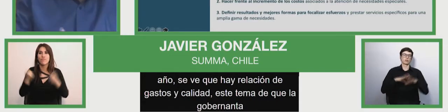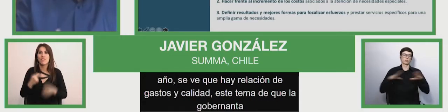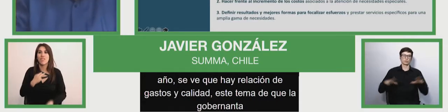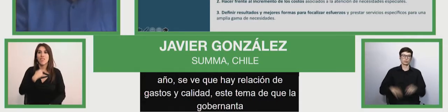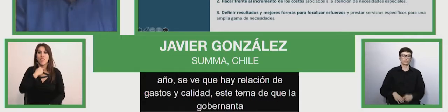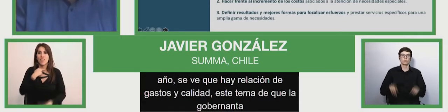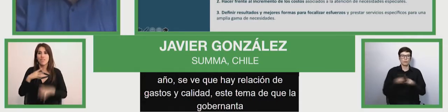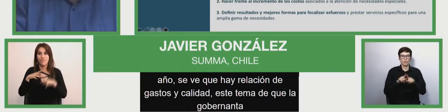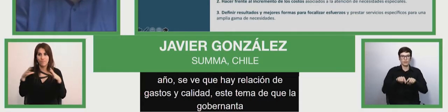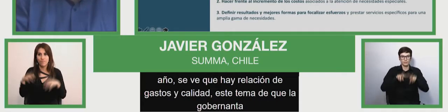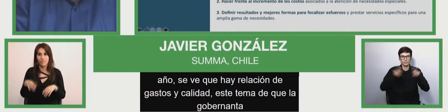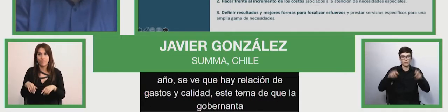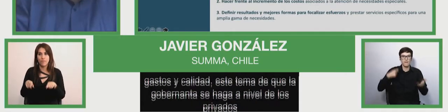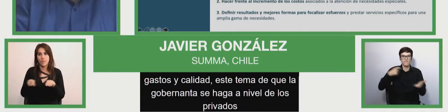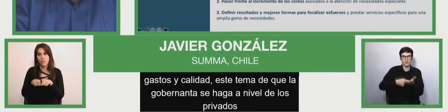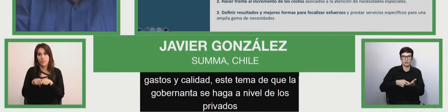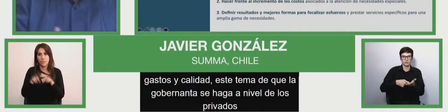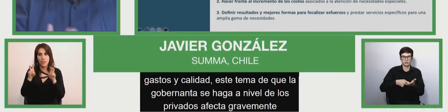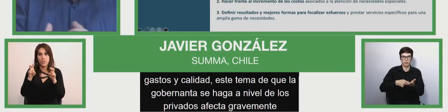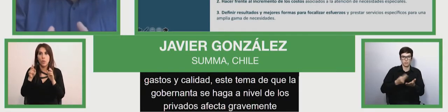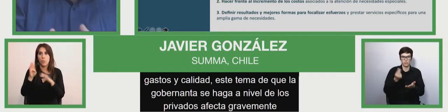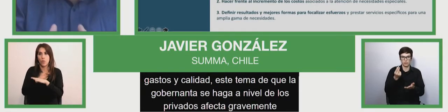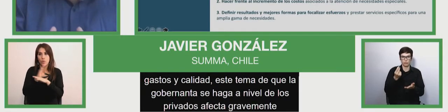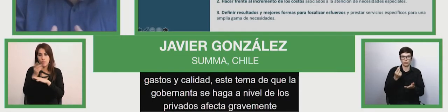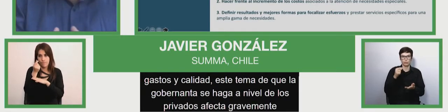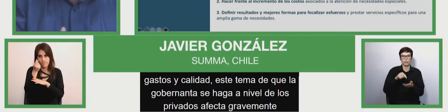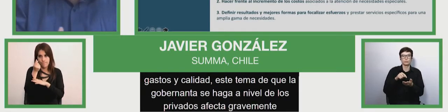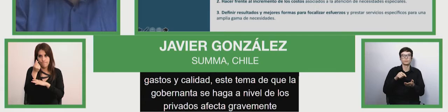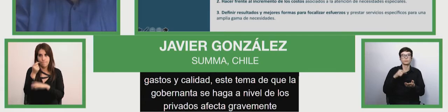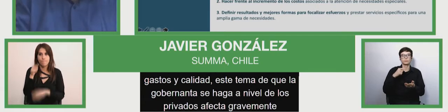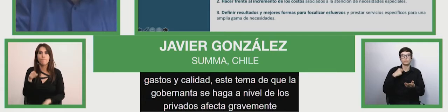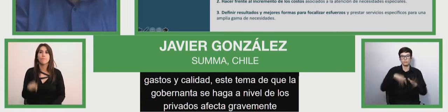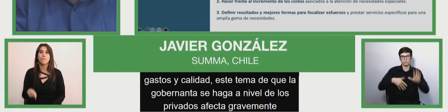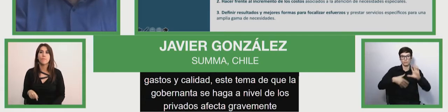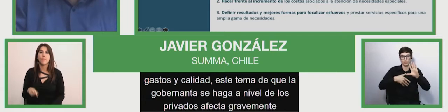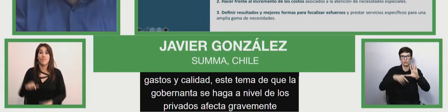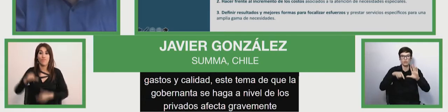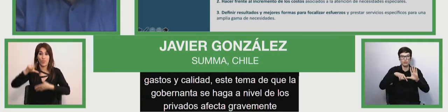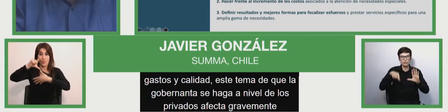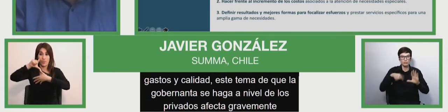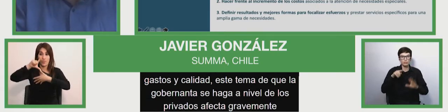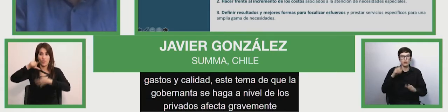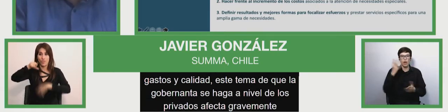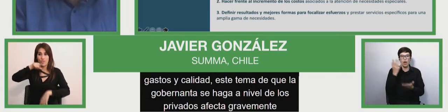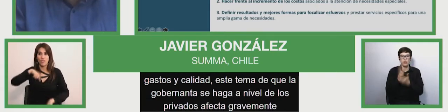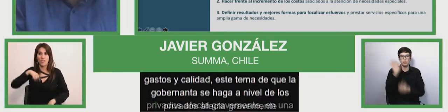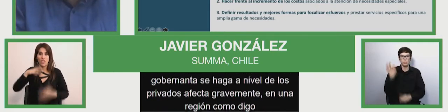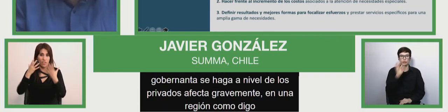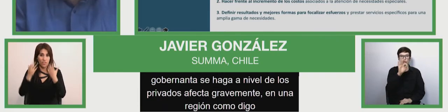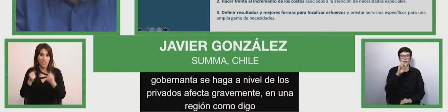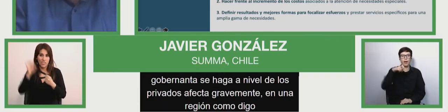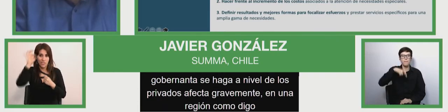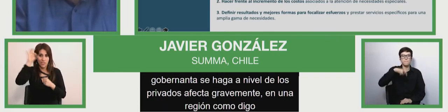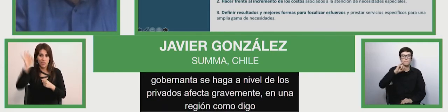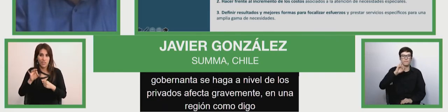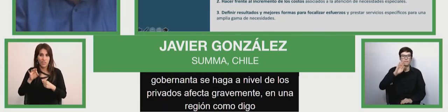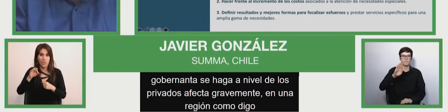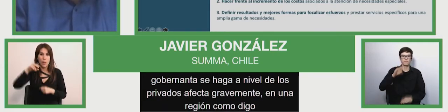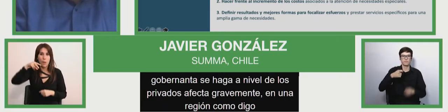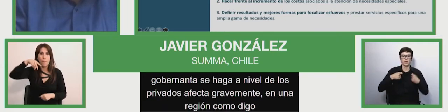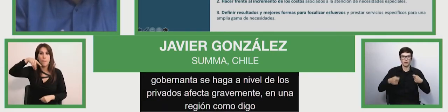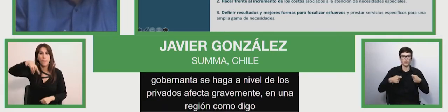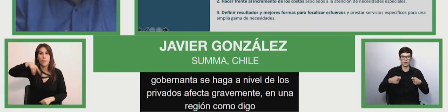al tema de financiamiento que retomo entonces. En una región, como digo, que si bien como porcentaje del PIB se gasta